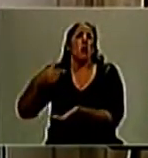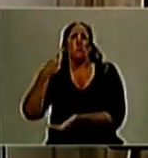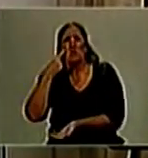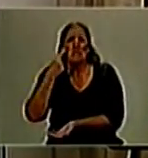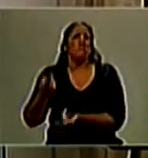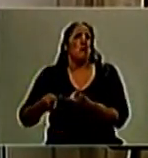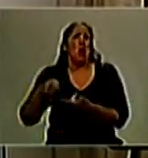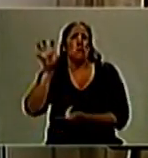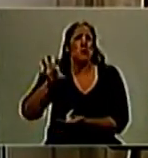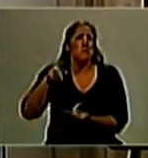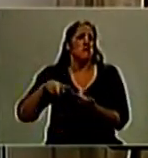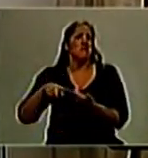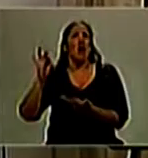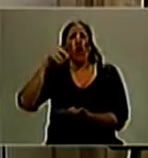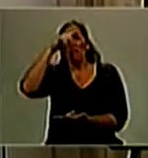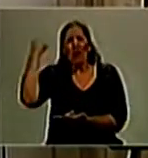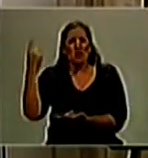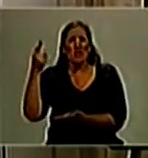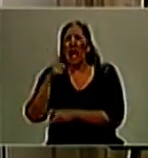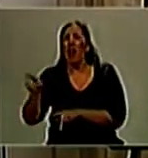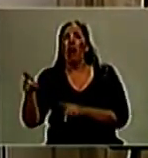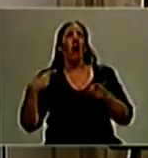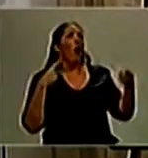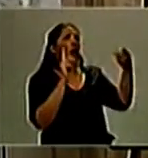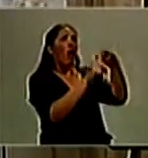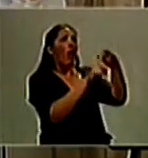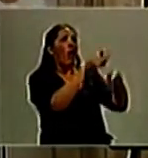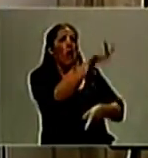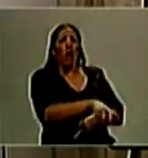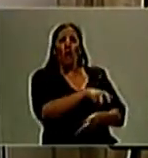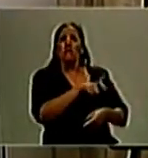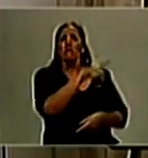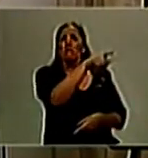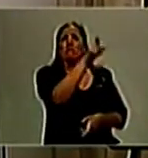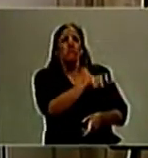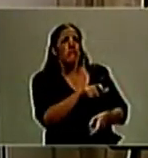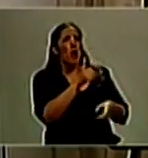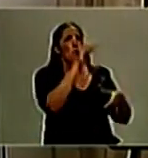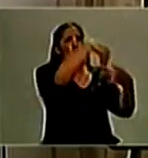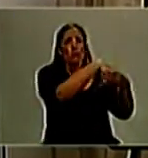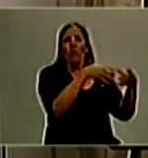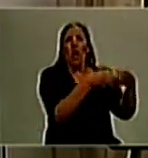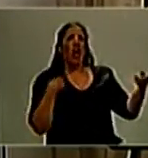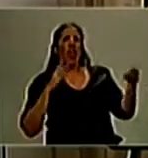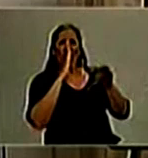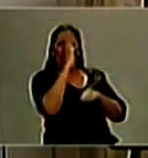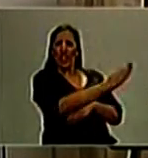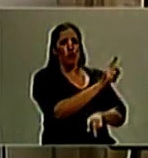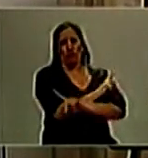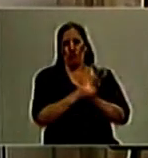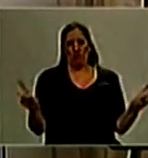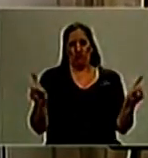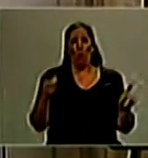municipales, provinciales o nacionales con tal agente, con tal persona. No, la única vía